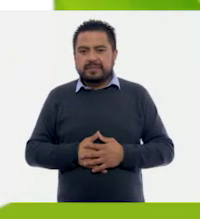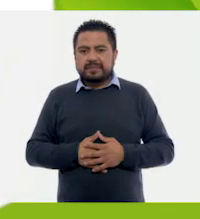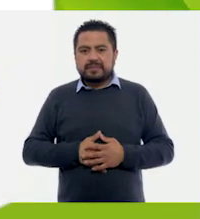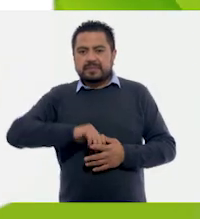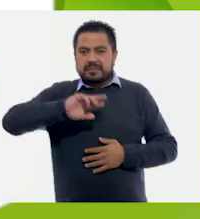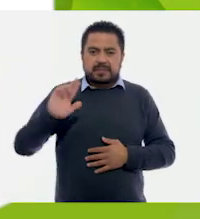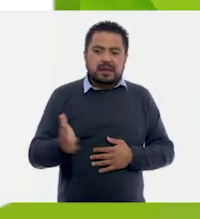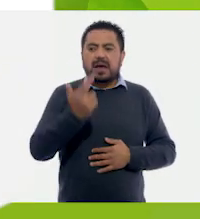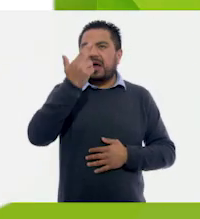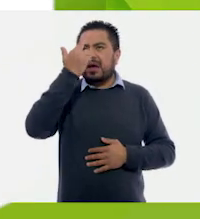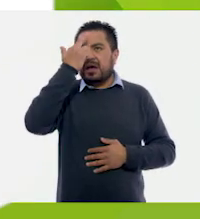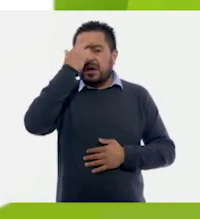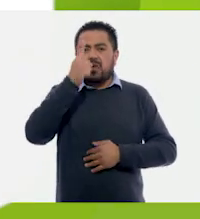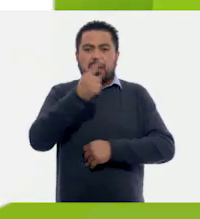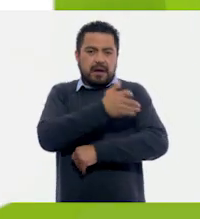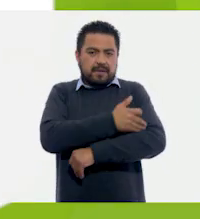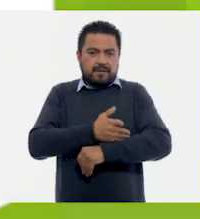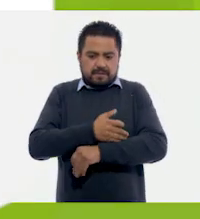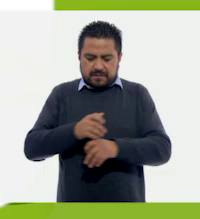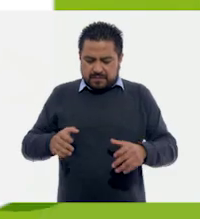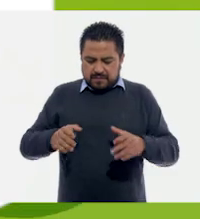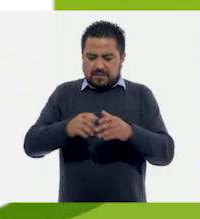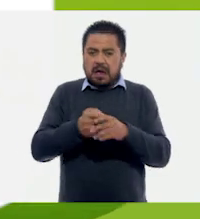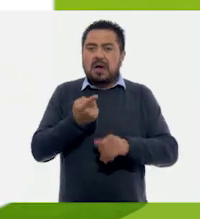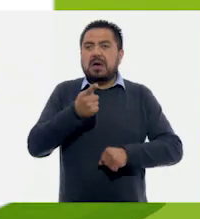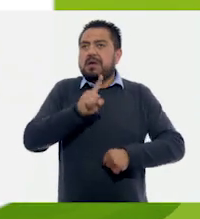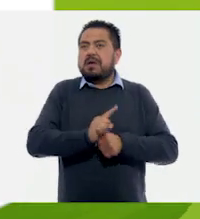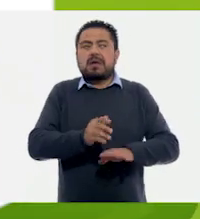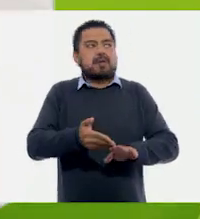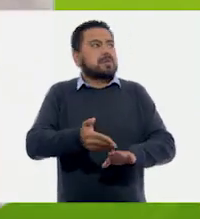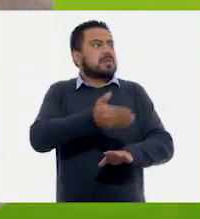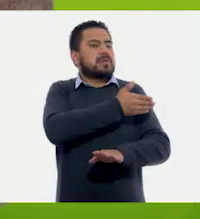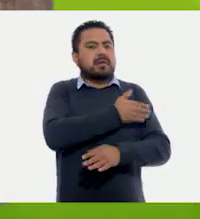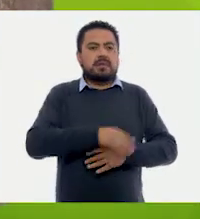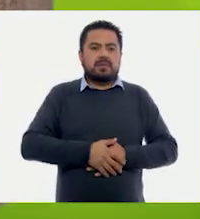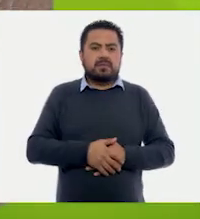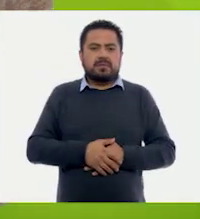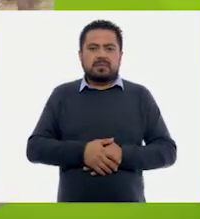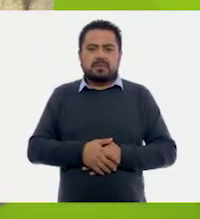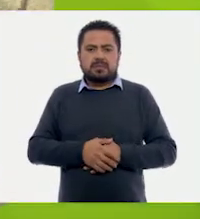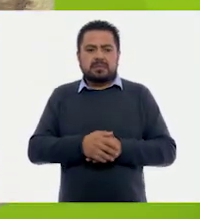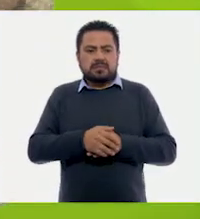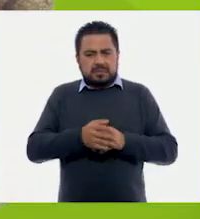¿Recuerda una familia que una vez fue un nido?